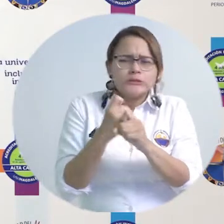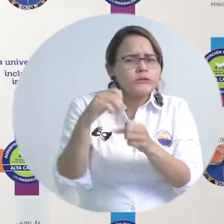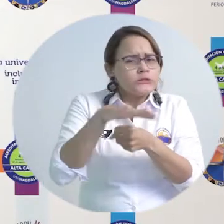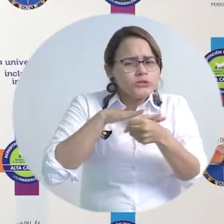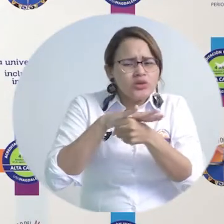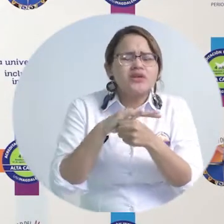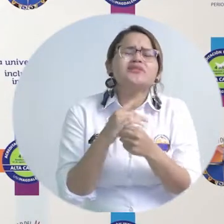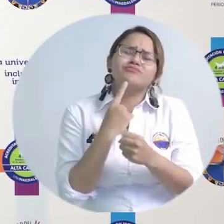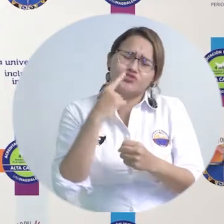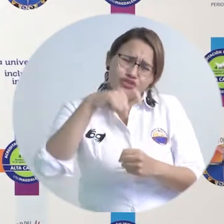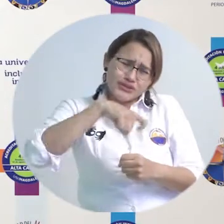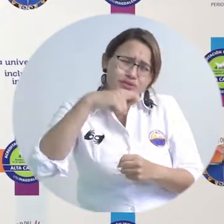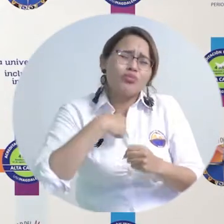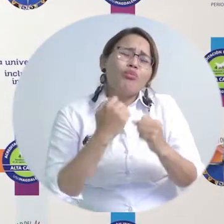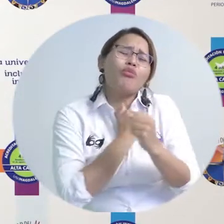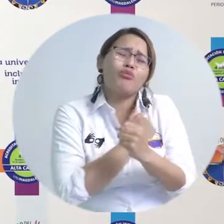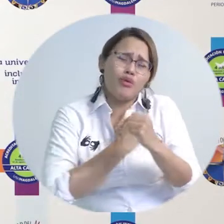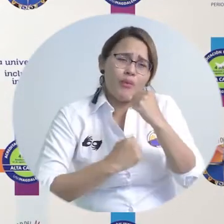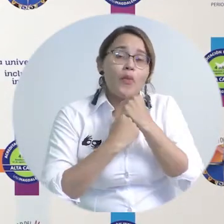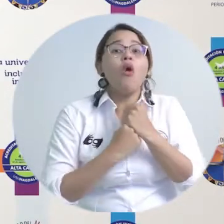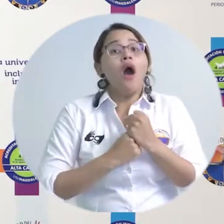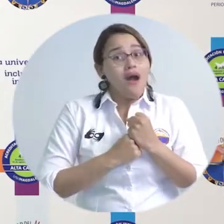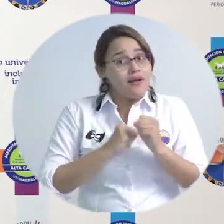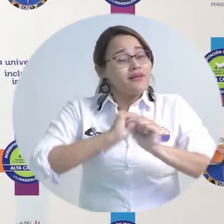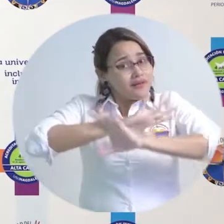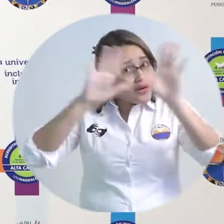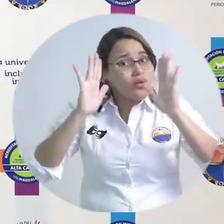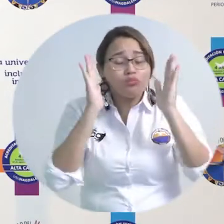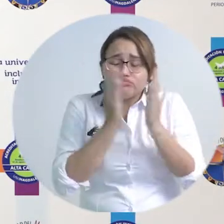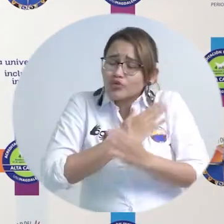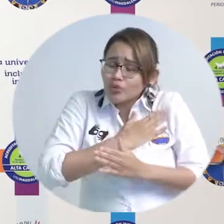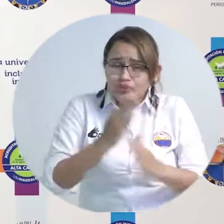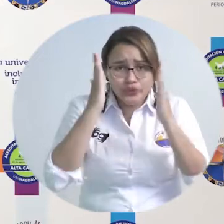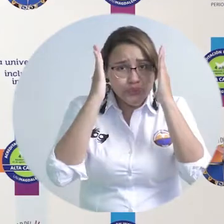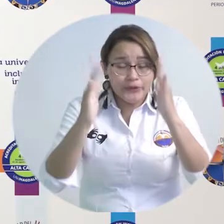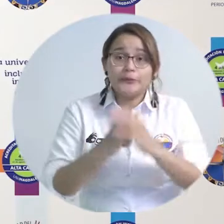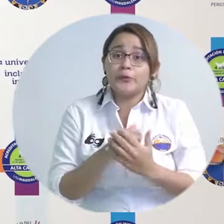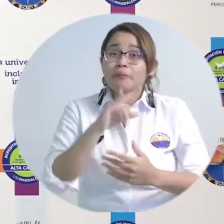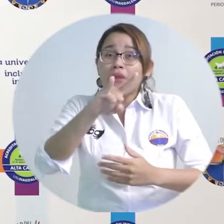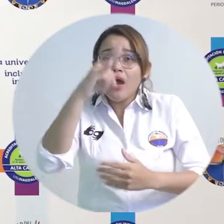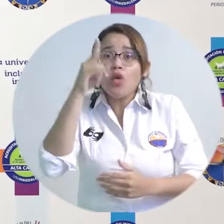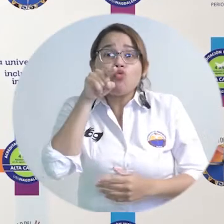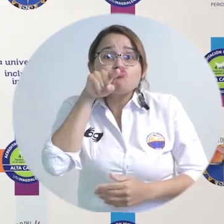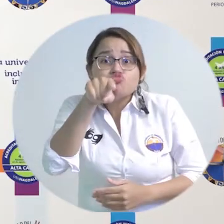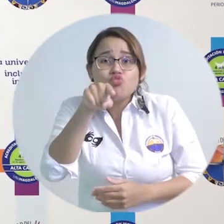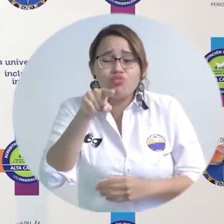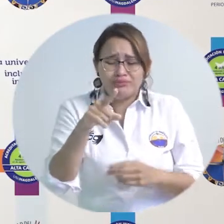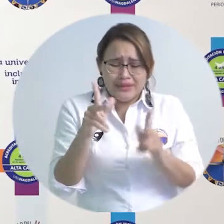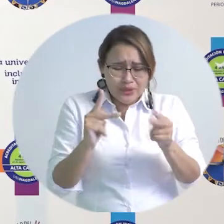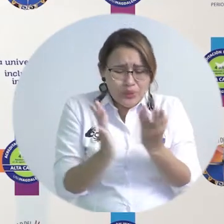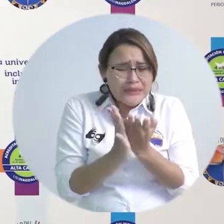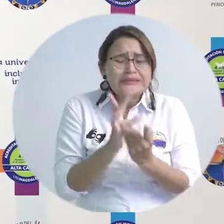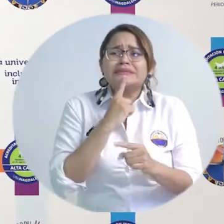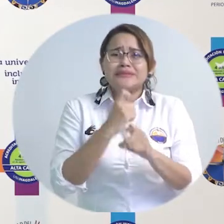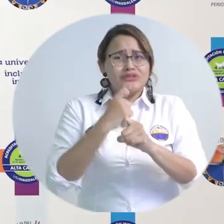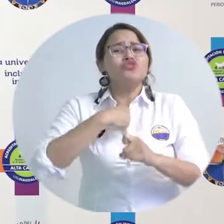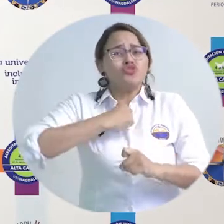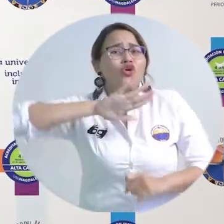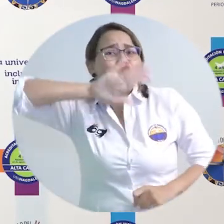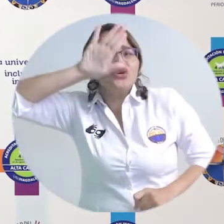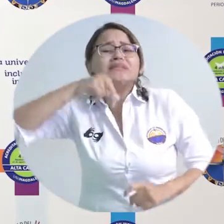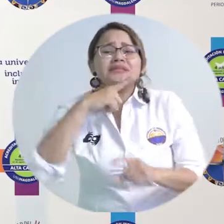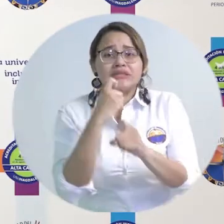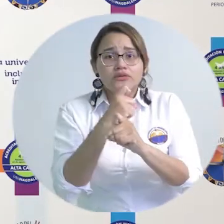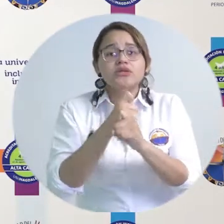estos requisitos y necesite ser incluido, por favor comuníquese con los correos de Bienestar Universitario, de Desarrollo Estudiantil o inclusive al correo